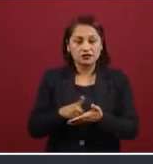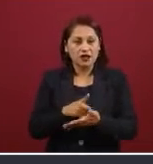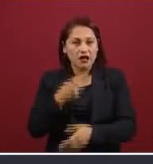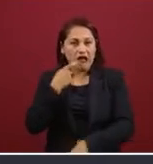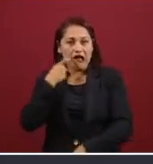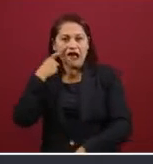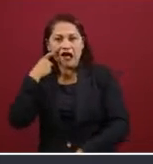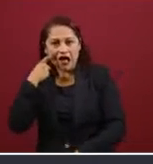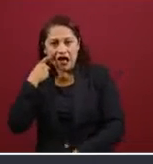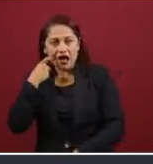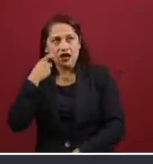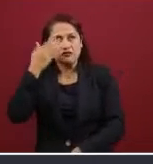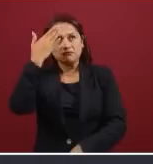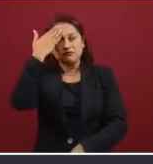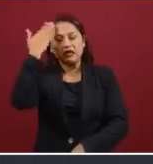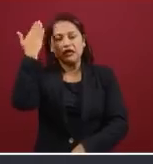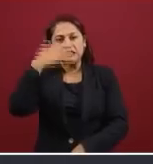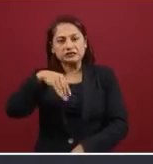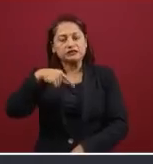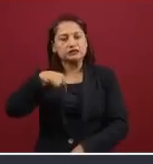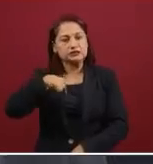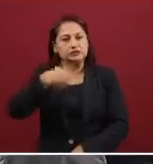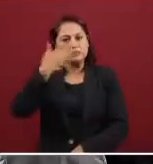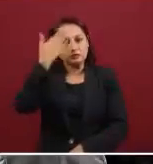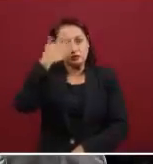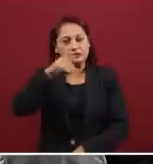en el caso de que las consuma.